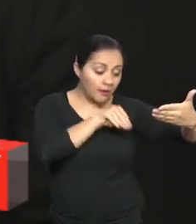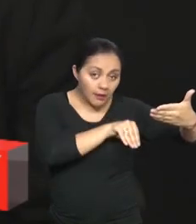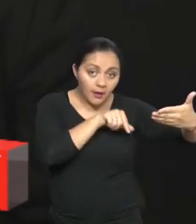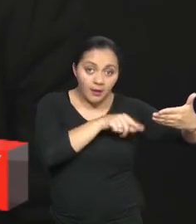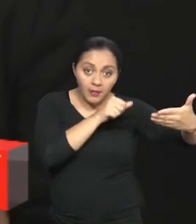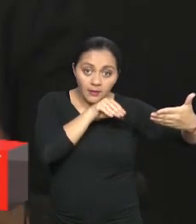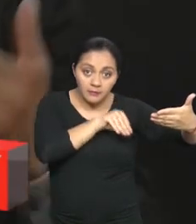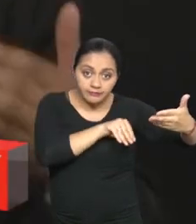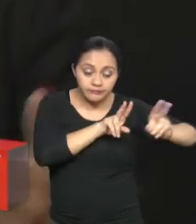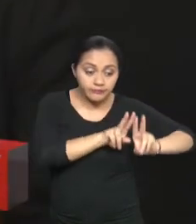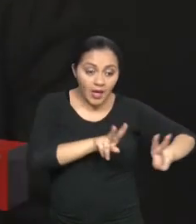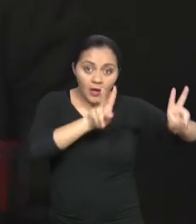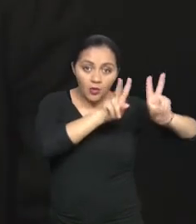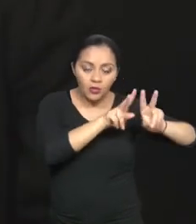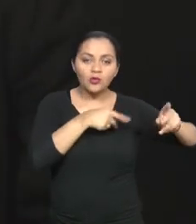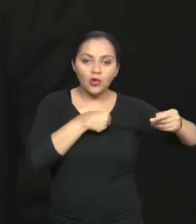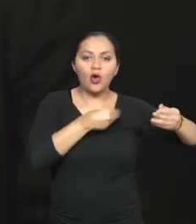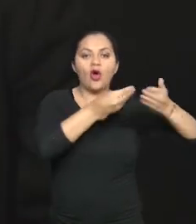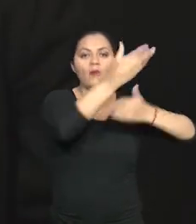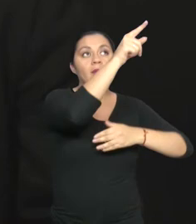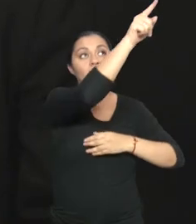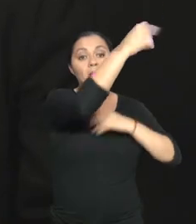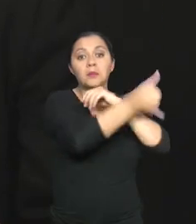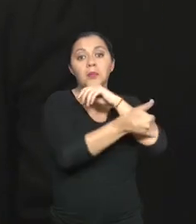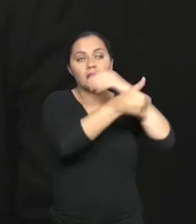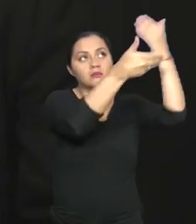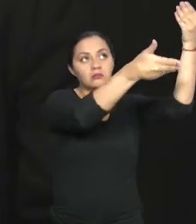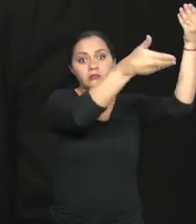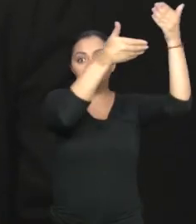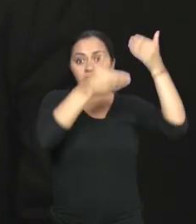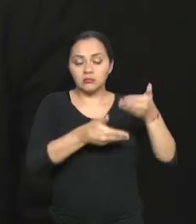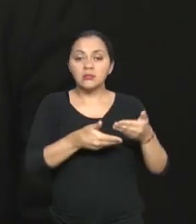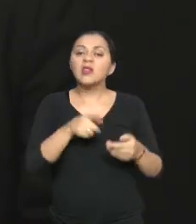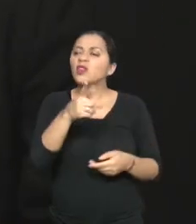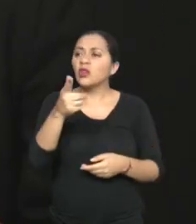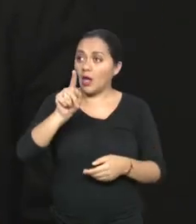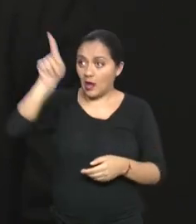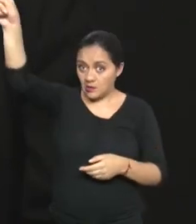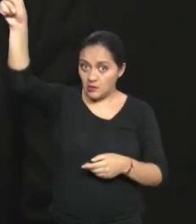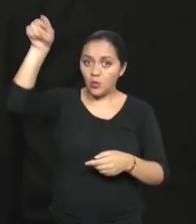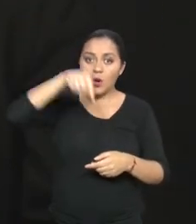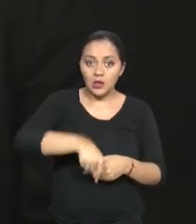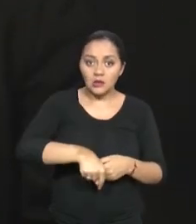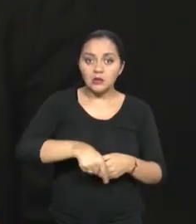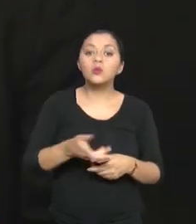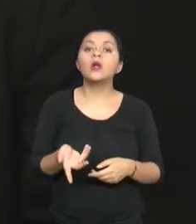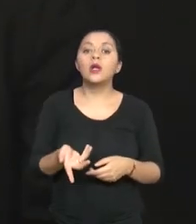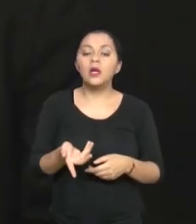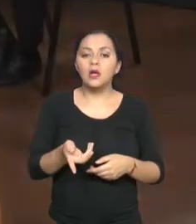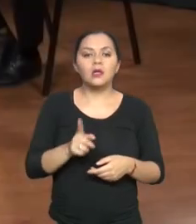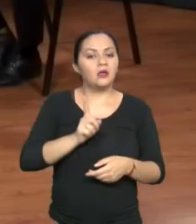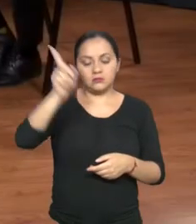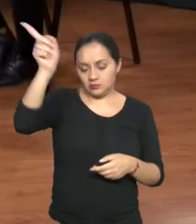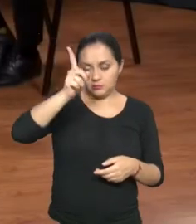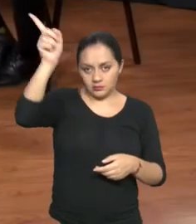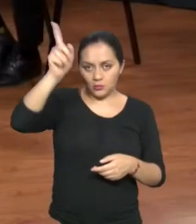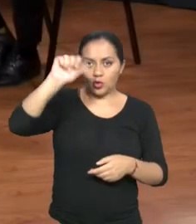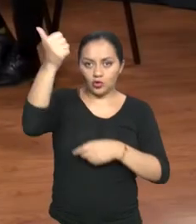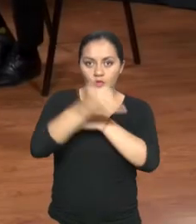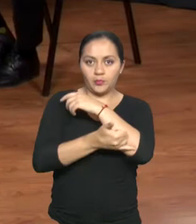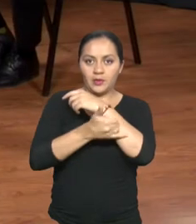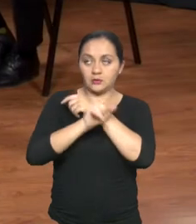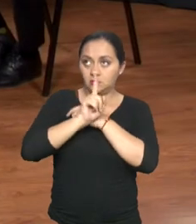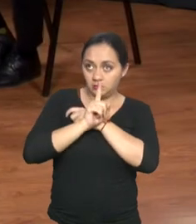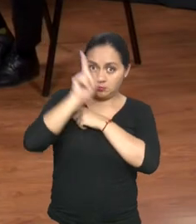adquiriendo en el país en cualquier país. ¿En el exterior o en la casa comercial también? En el exterior, es decir, bueno, la casa